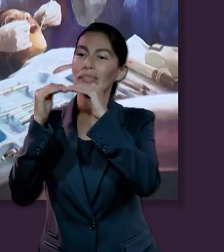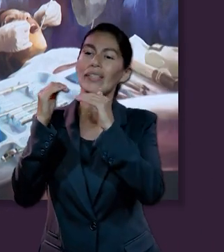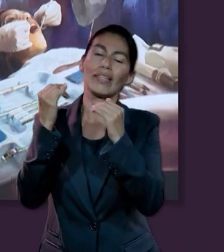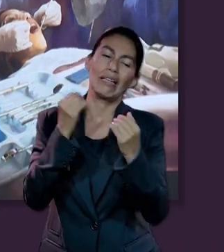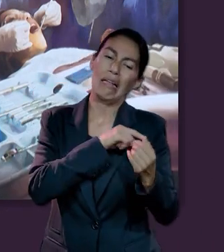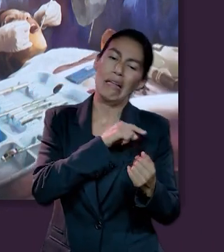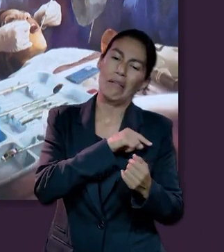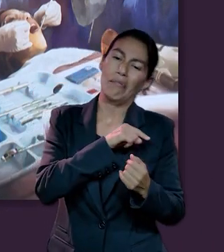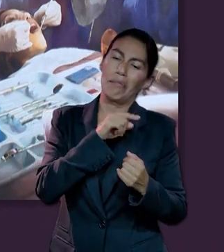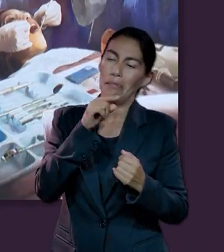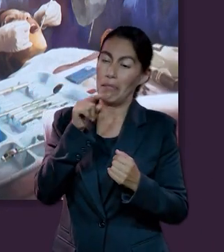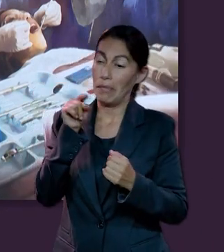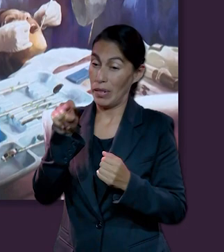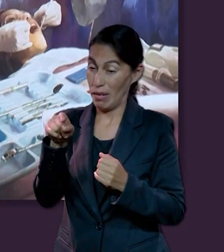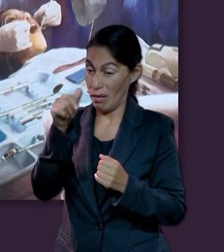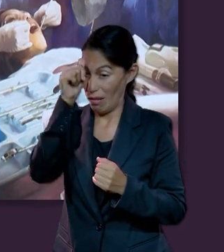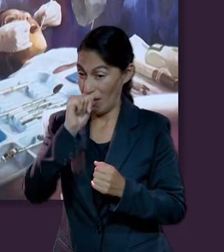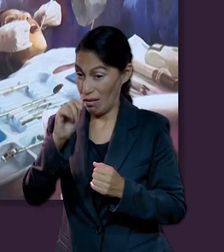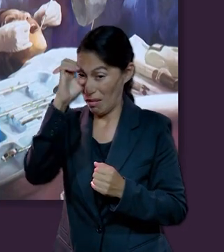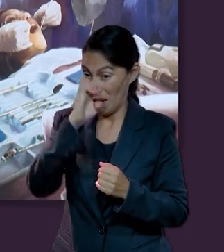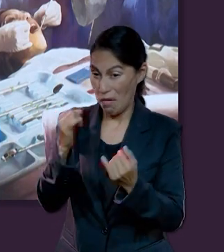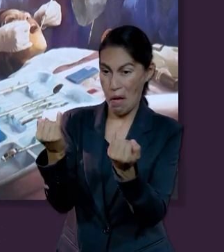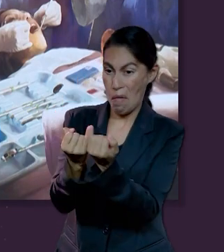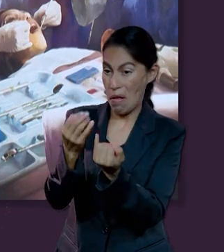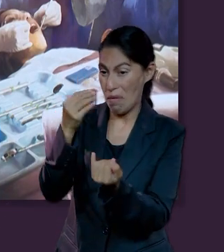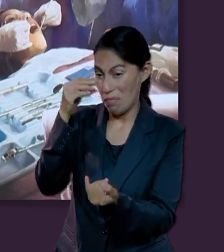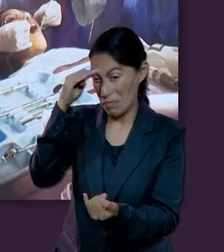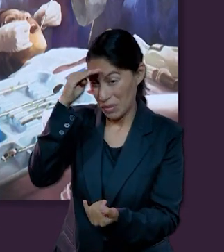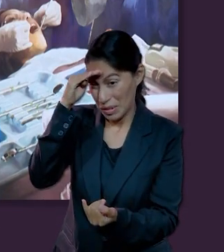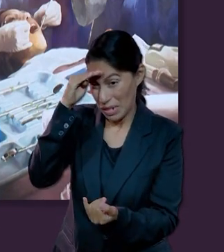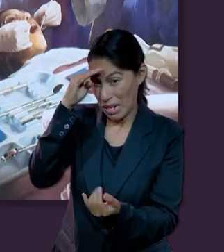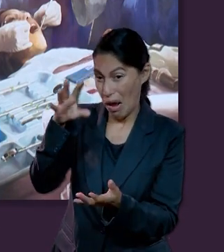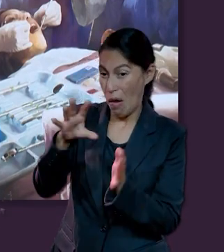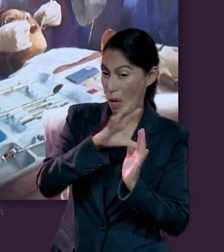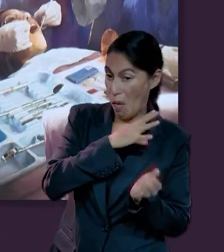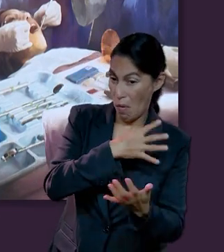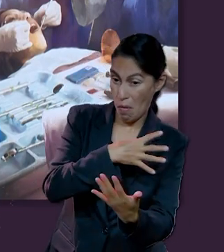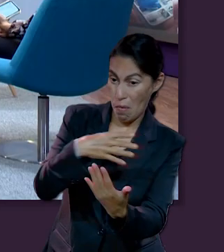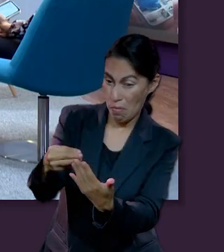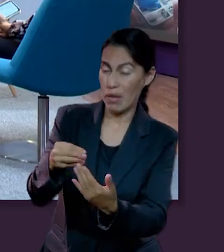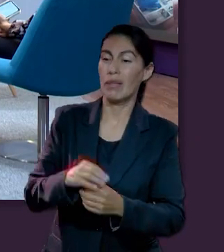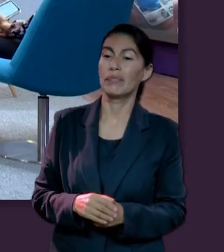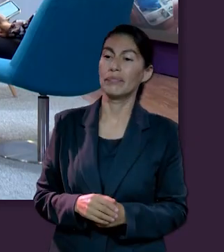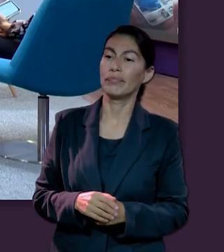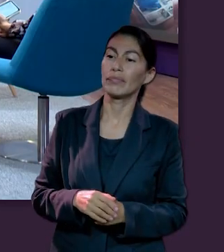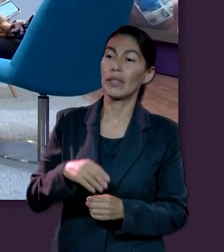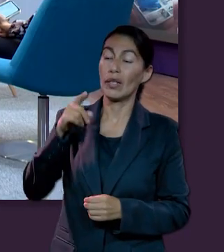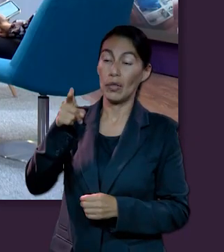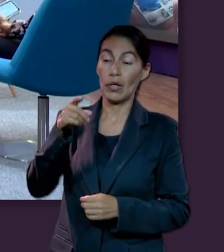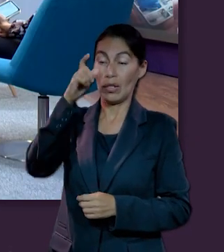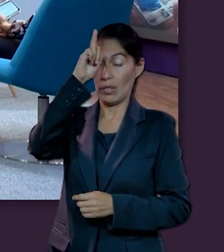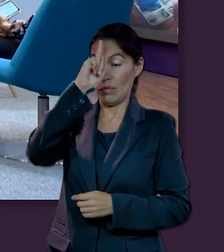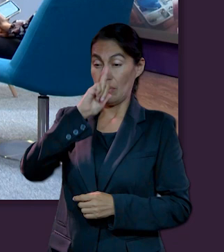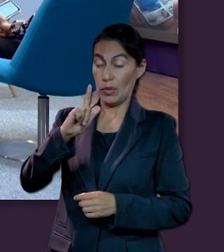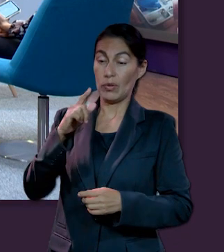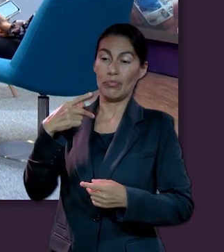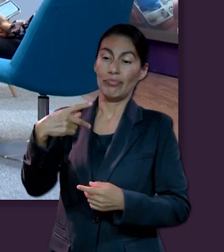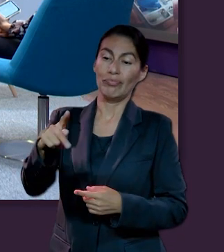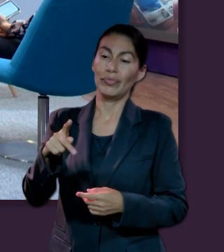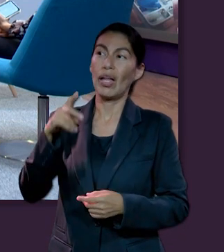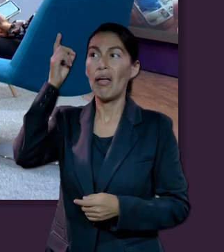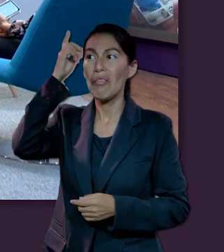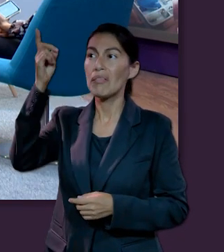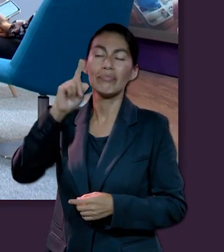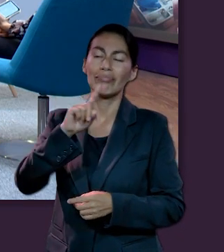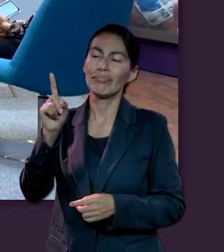podía llegar a ser igual a Dios. Que su espíritu le pertenecía a ella y que no provenía de Dios. Así que